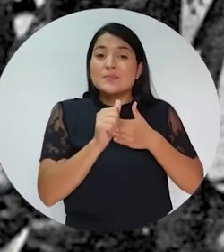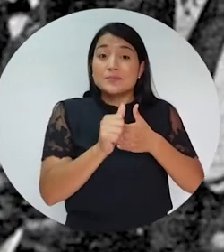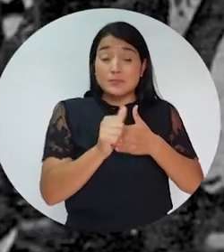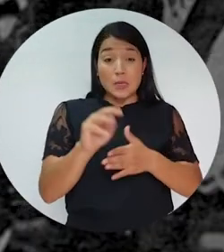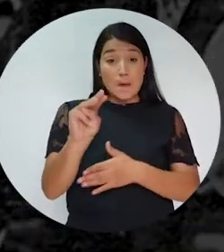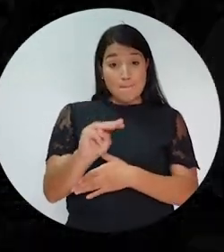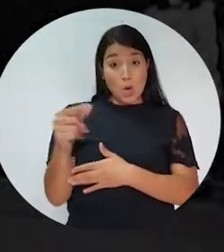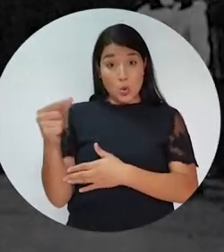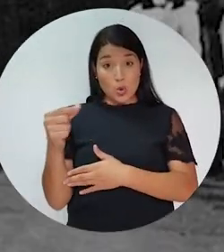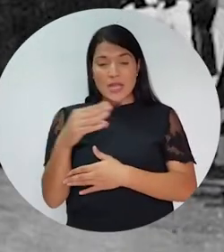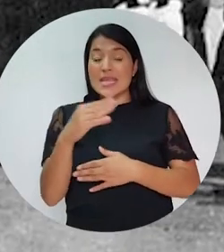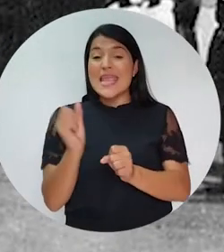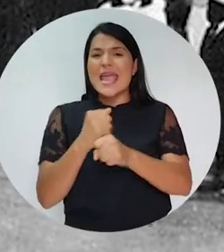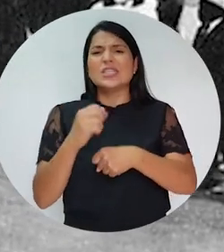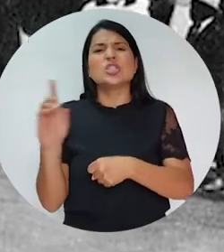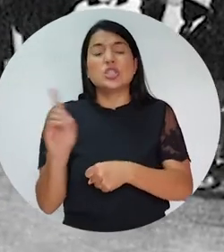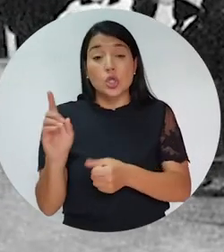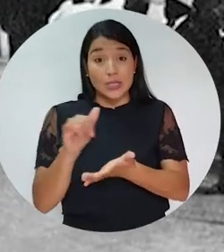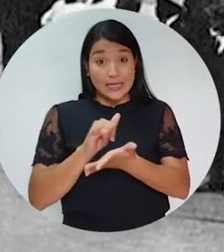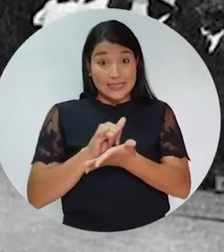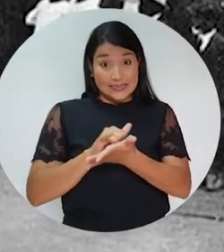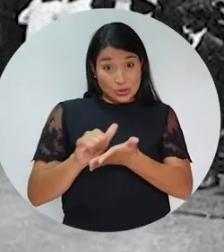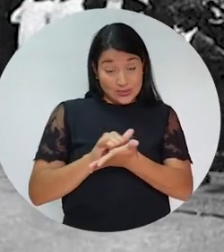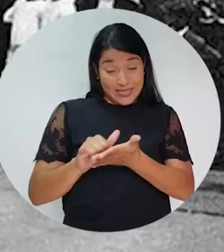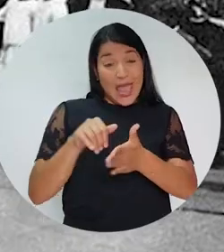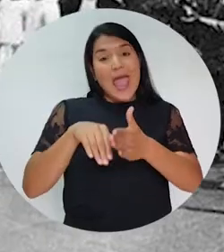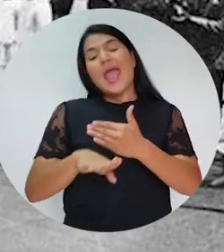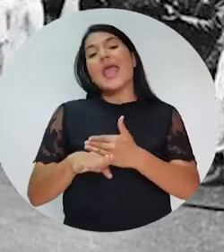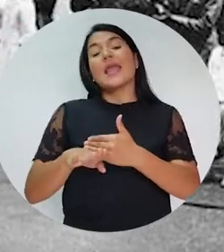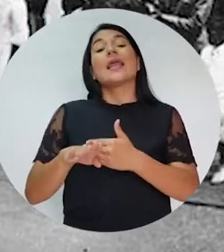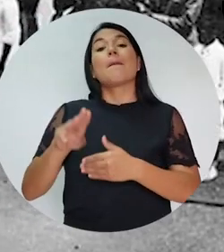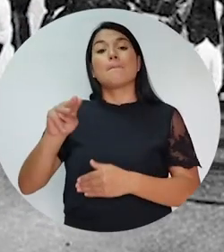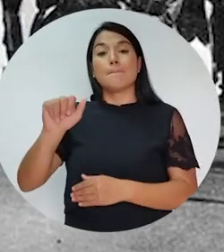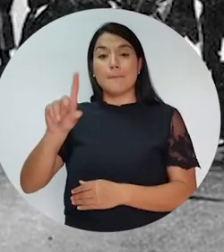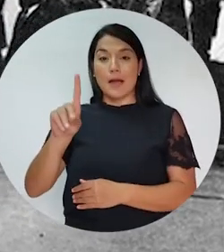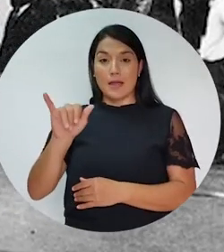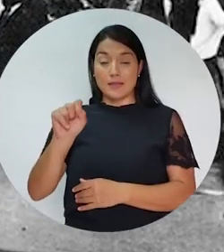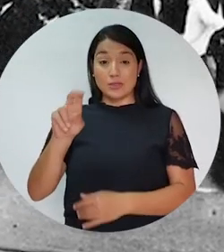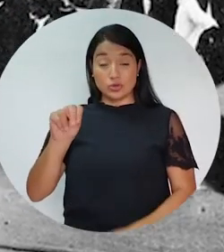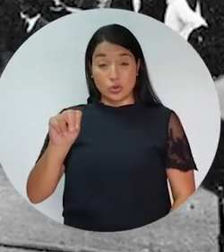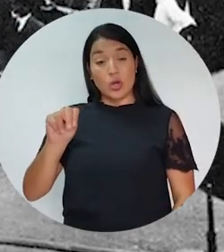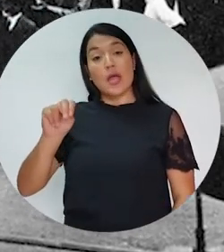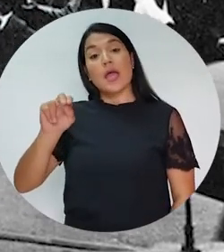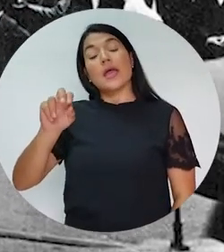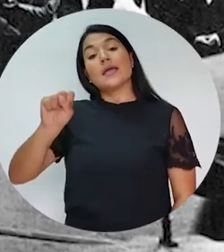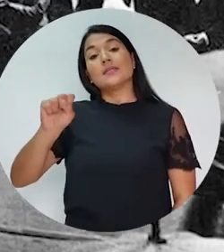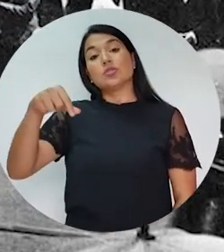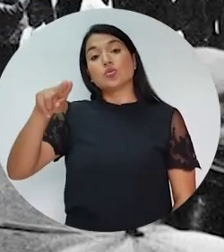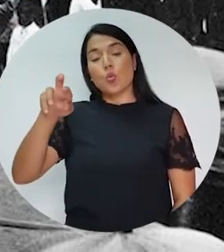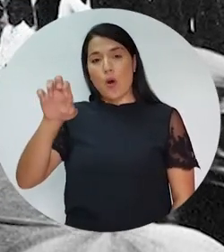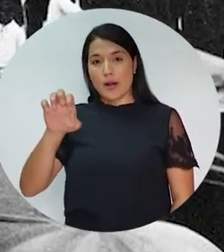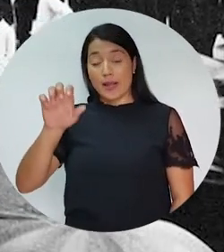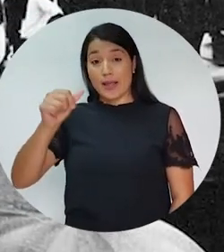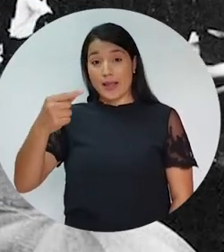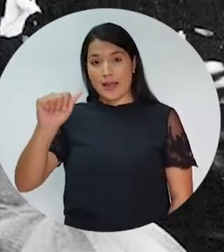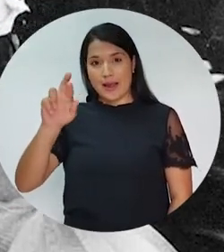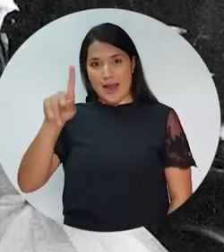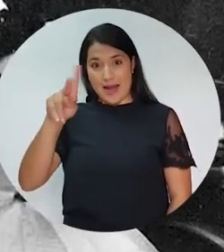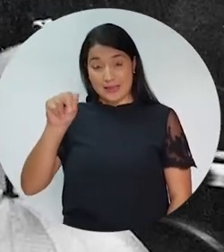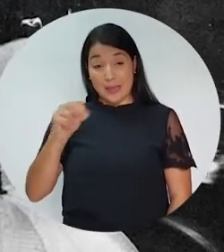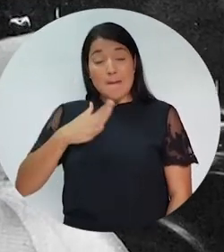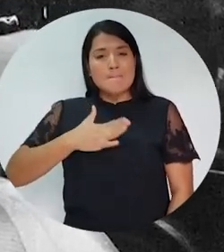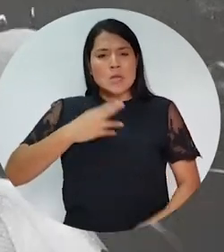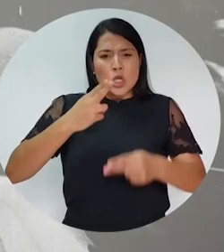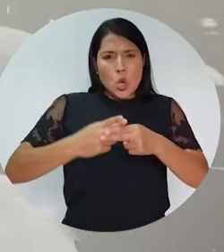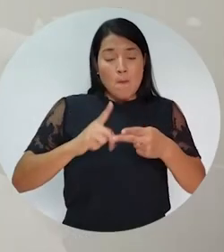Marcus Garvey y realizada en Nueva York, en el Madison Square Garden. Mi nombre, mi historia y mi